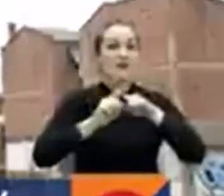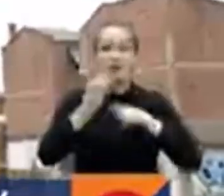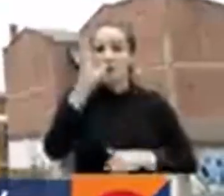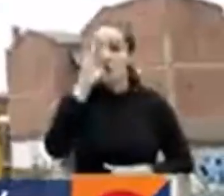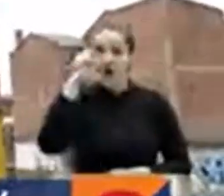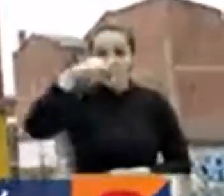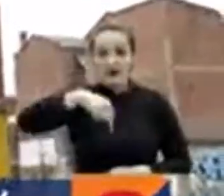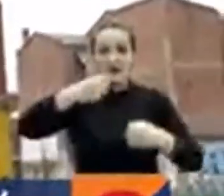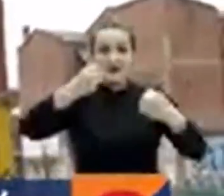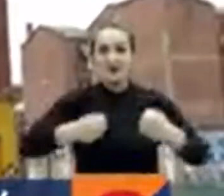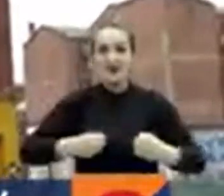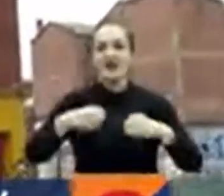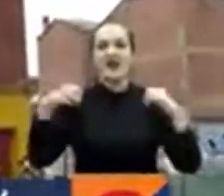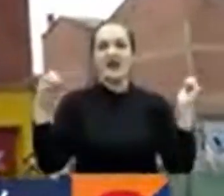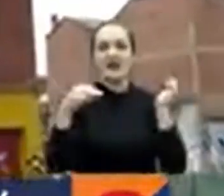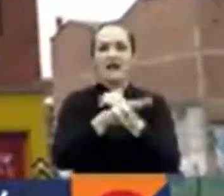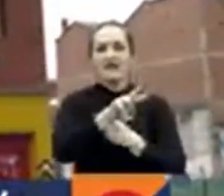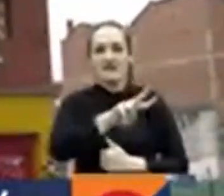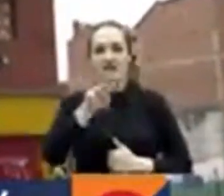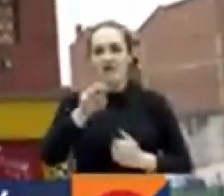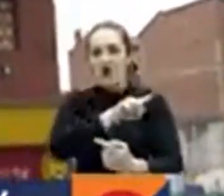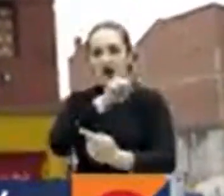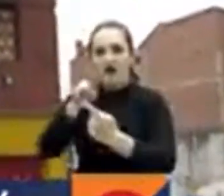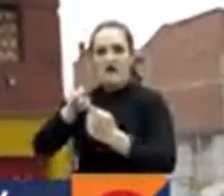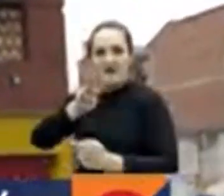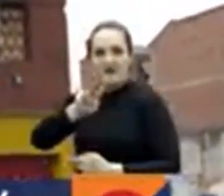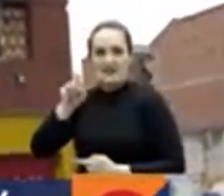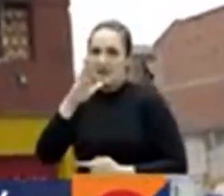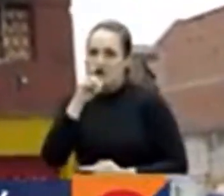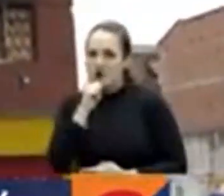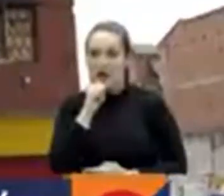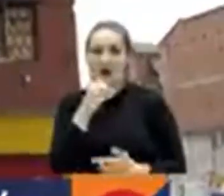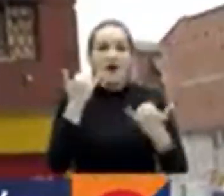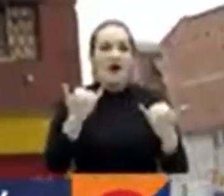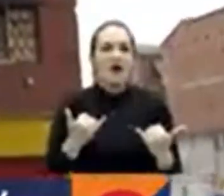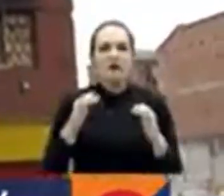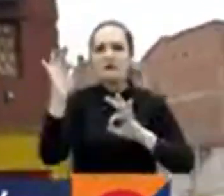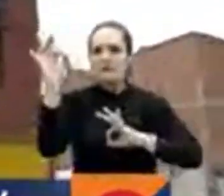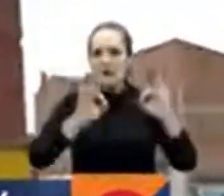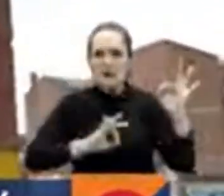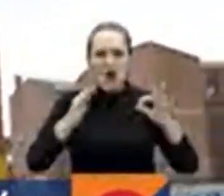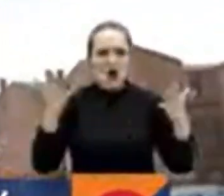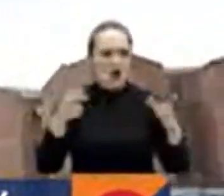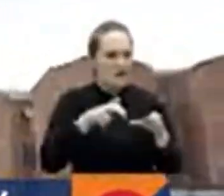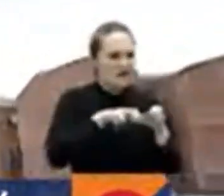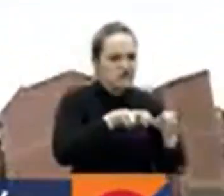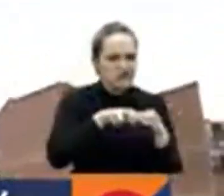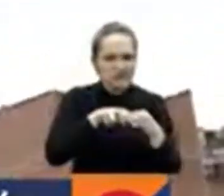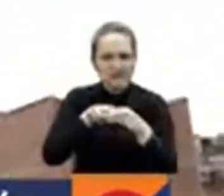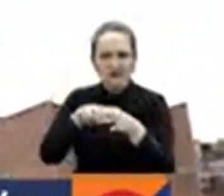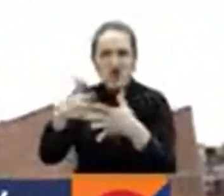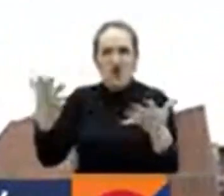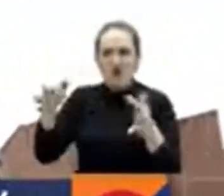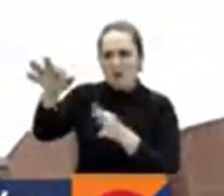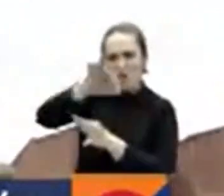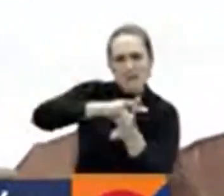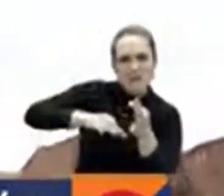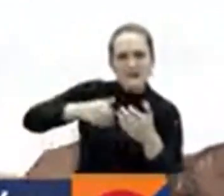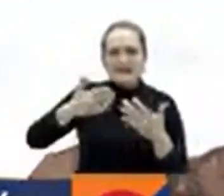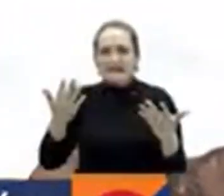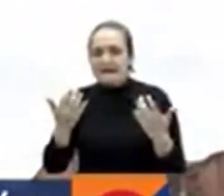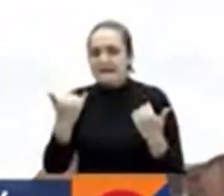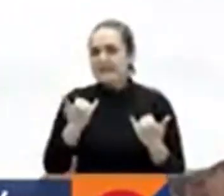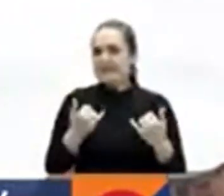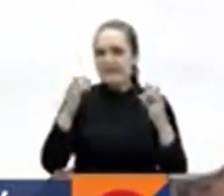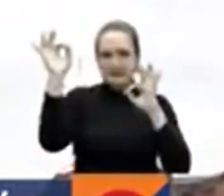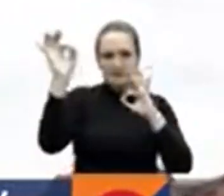esta estación de la calle 22 desde la 26 hasta la 13 ahí tratan de dar movilidad en uno de los vehículos particulares sin embargo pues las